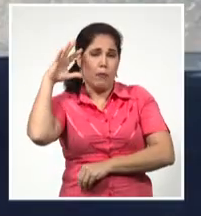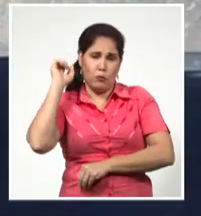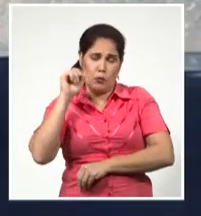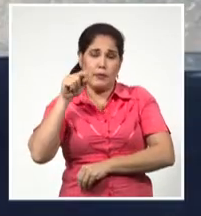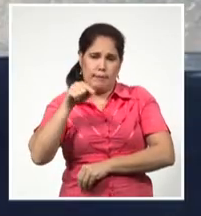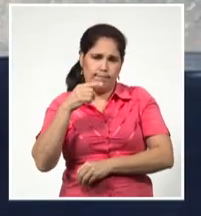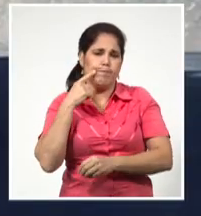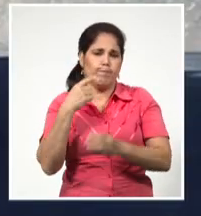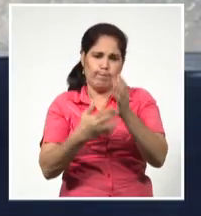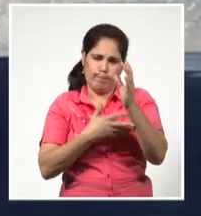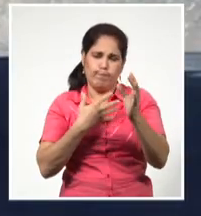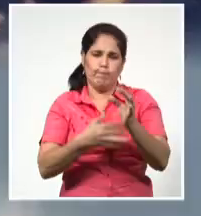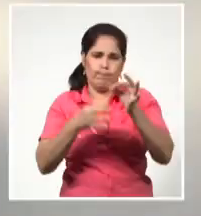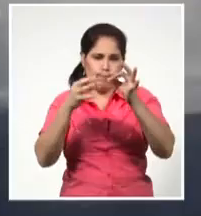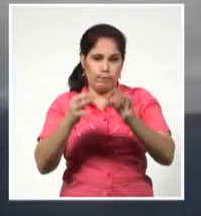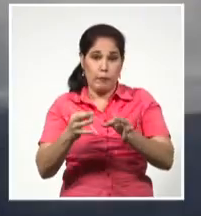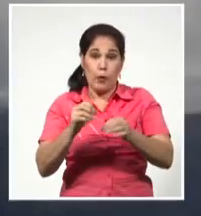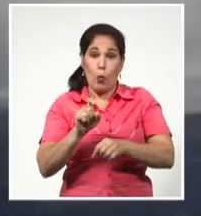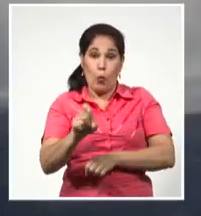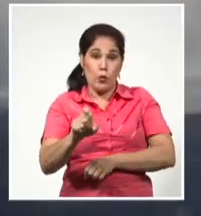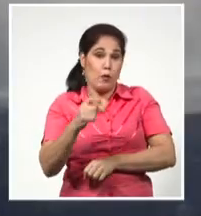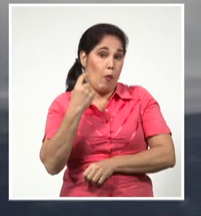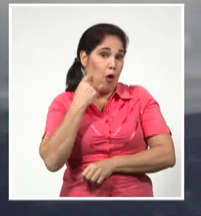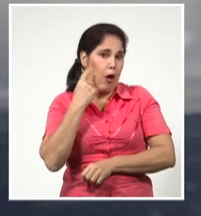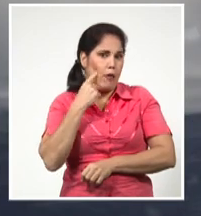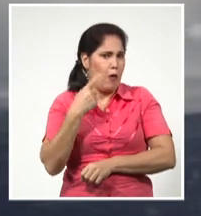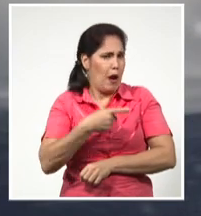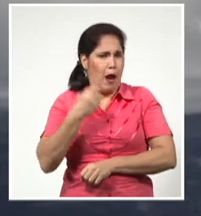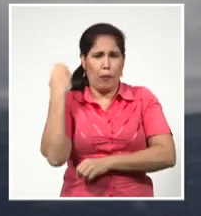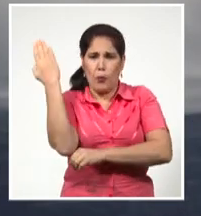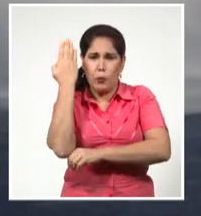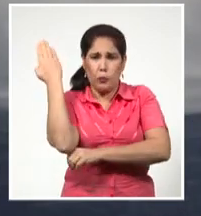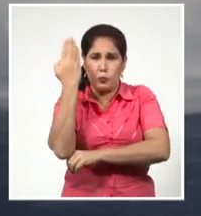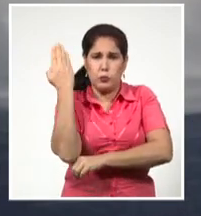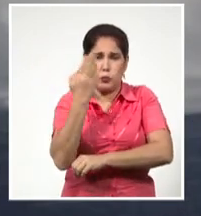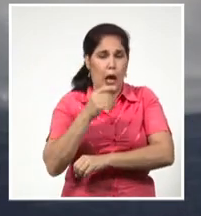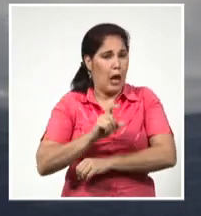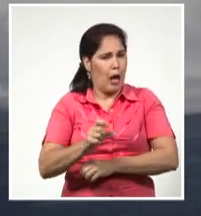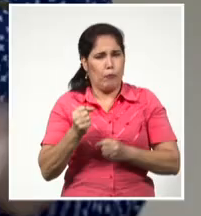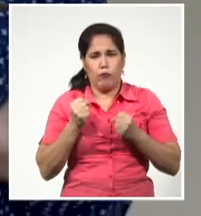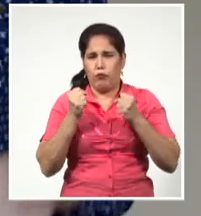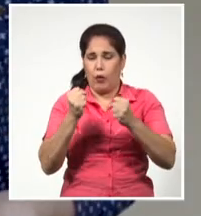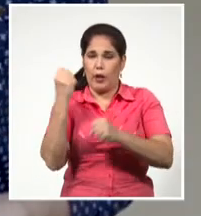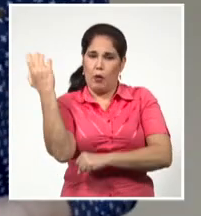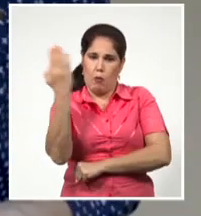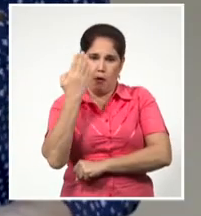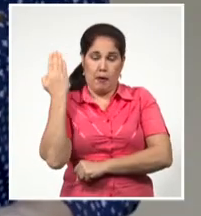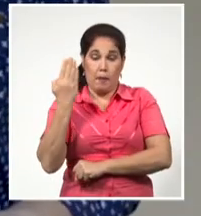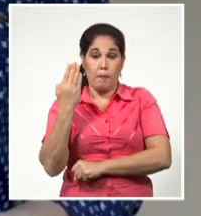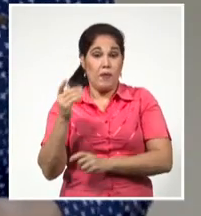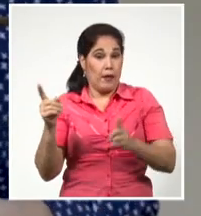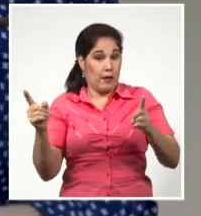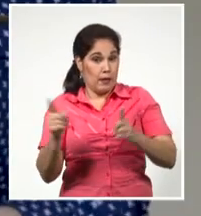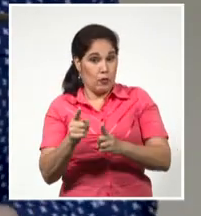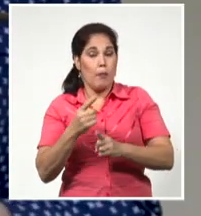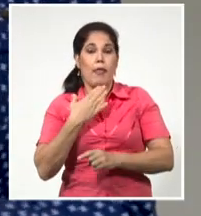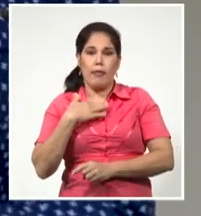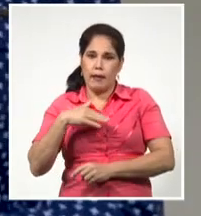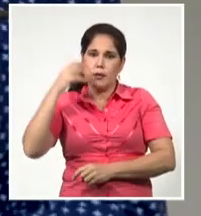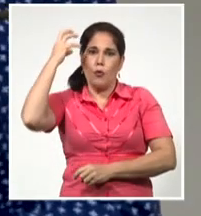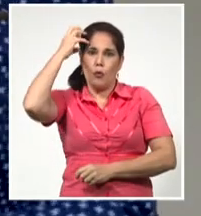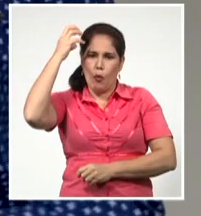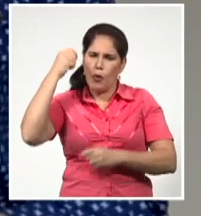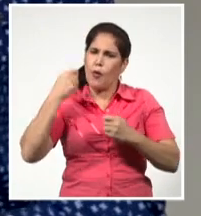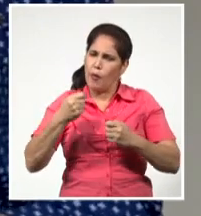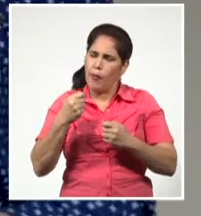evidenciado en los últimos tiempos mayor rapidez en el proceso de intensificación. En resumen, voluntades políticas